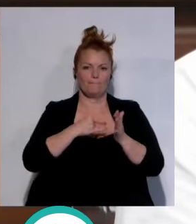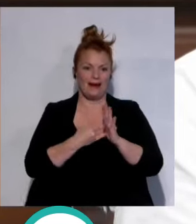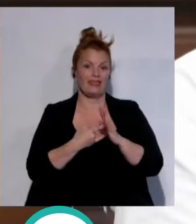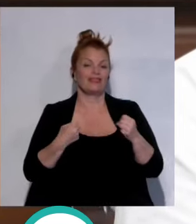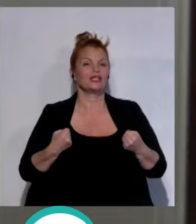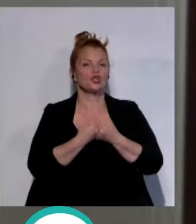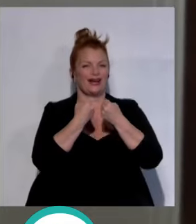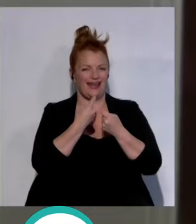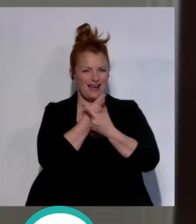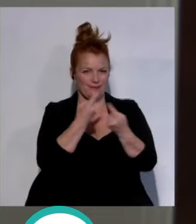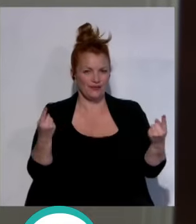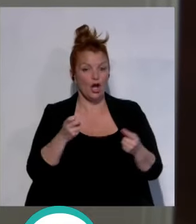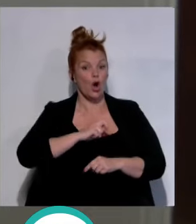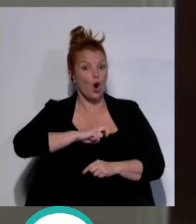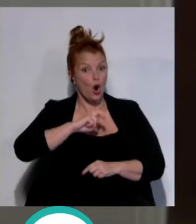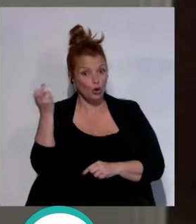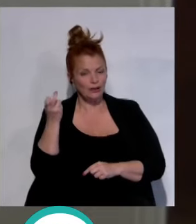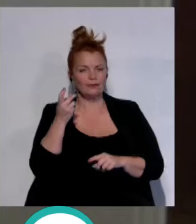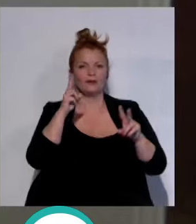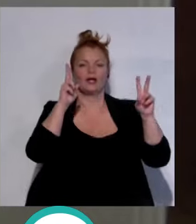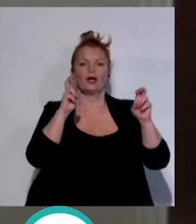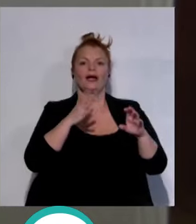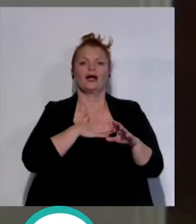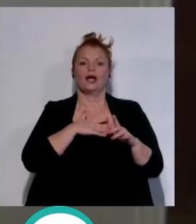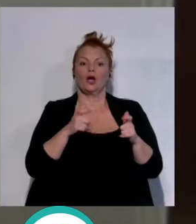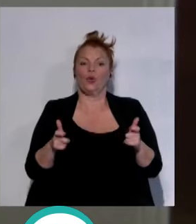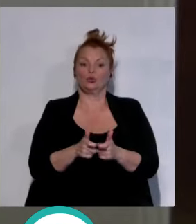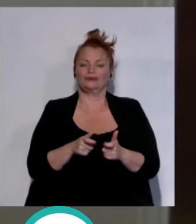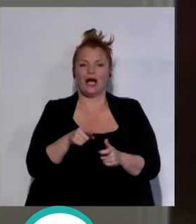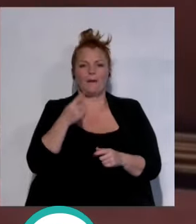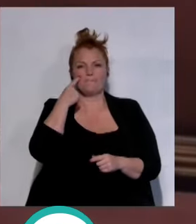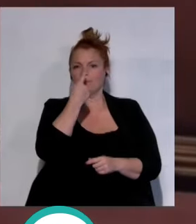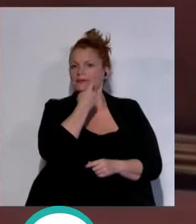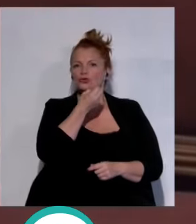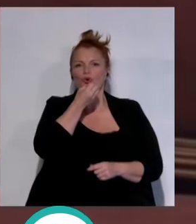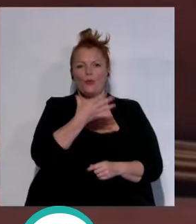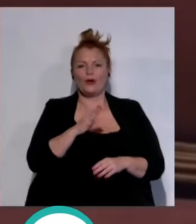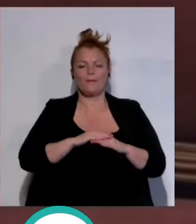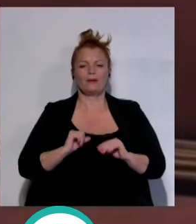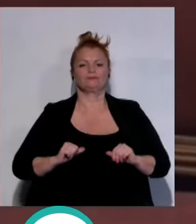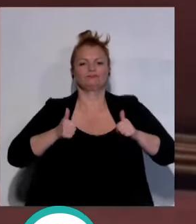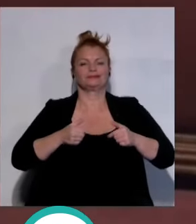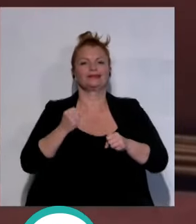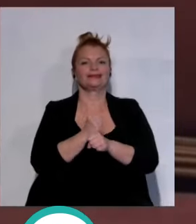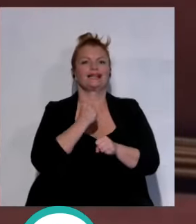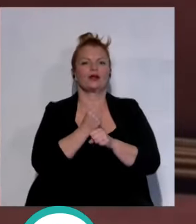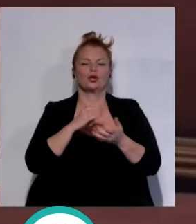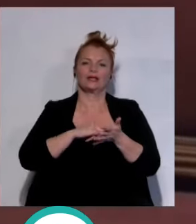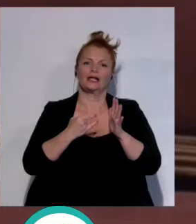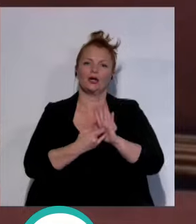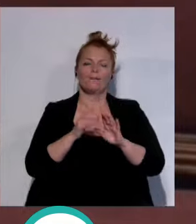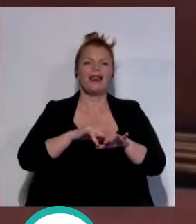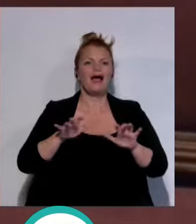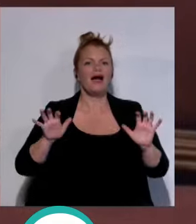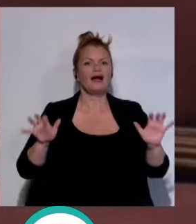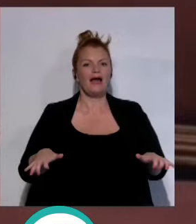que dijimos En otro orden de cosas la Junta de Gobierno ha dado el visto bueno para el inicio de los trabajos técnicos para que